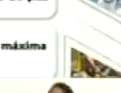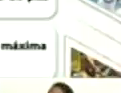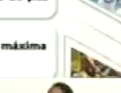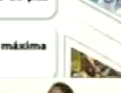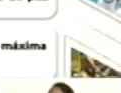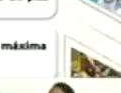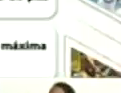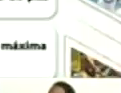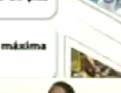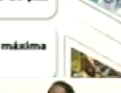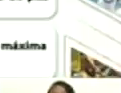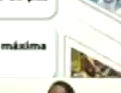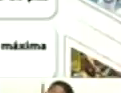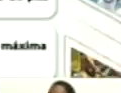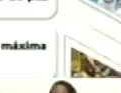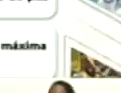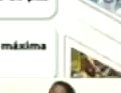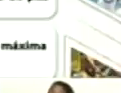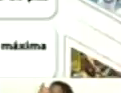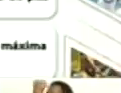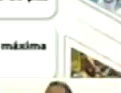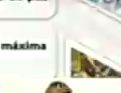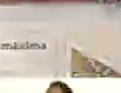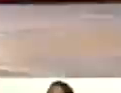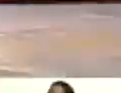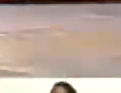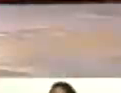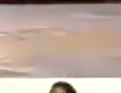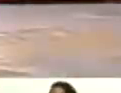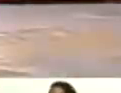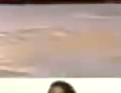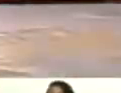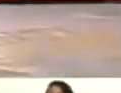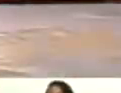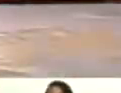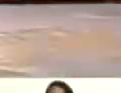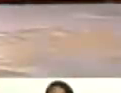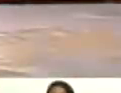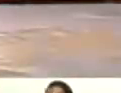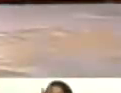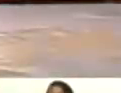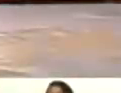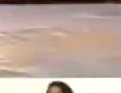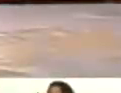primer lugar, la primera línea estratégica de acción 2023,